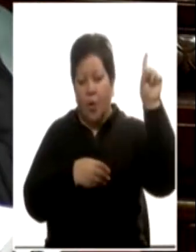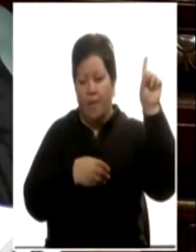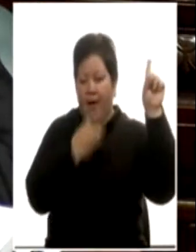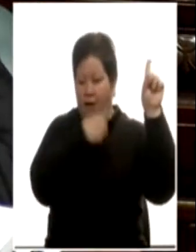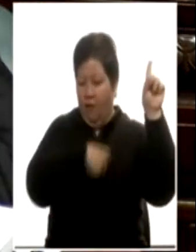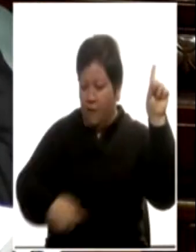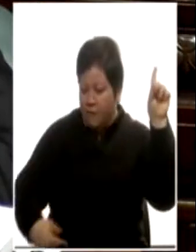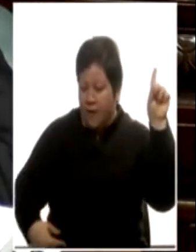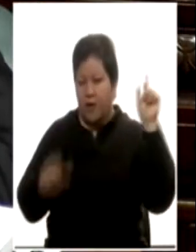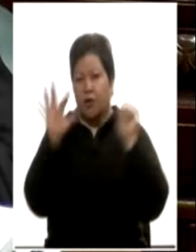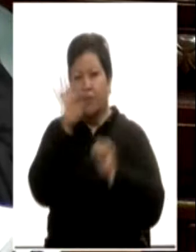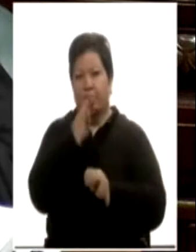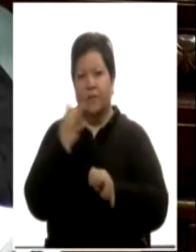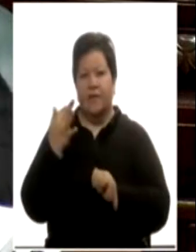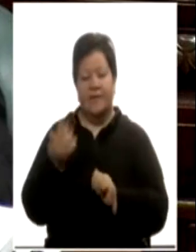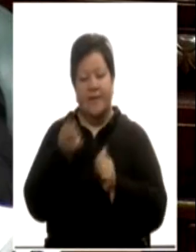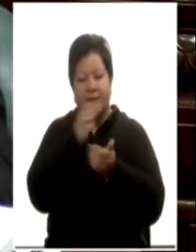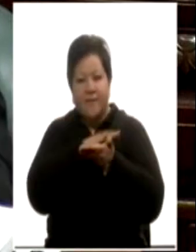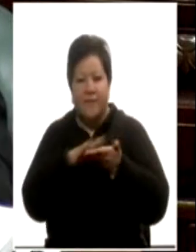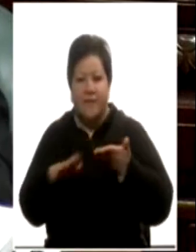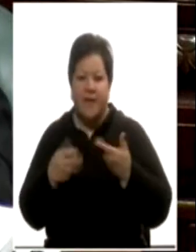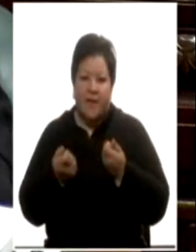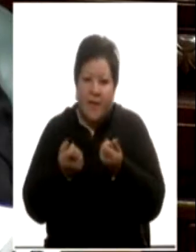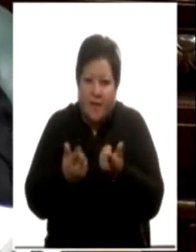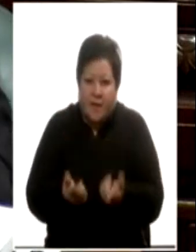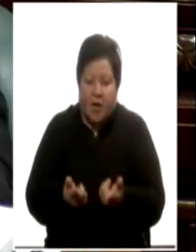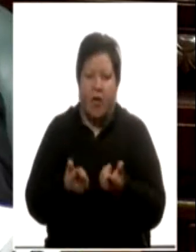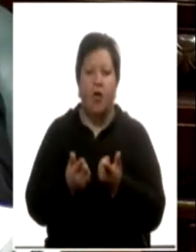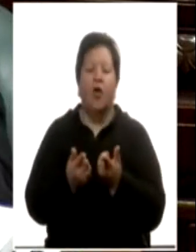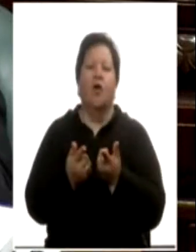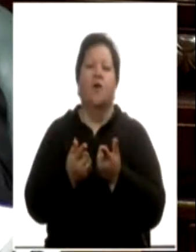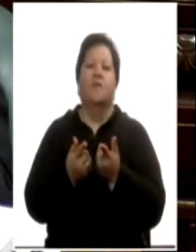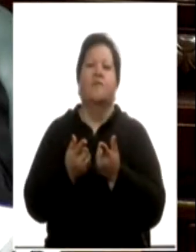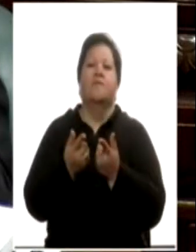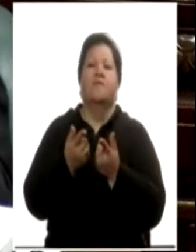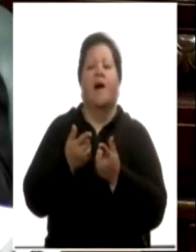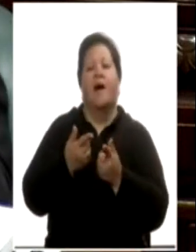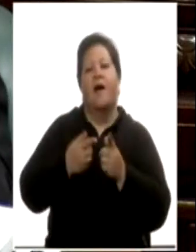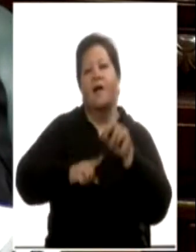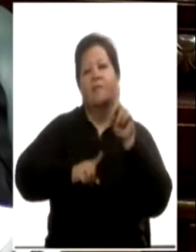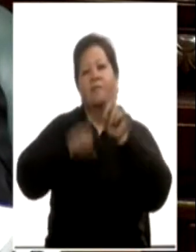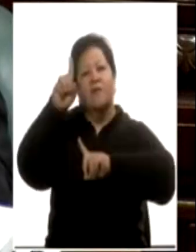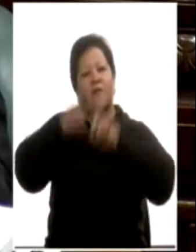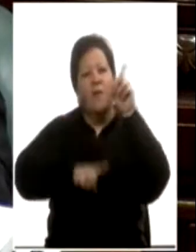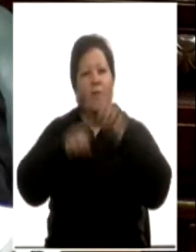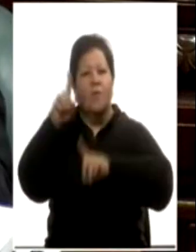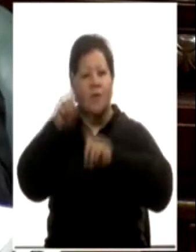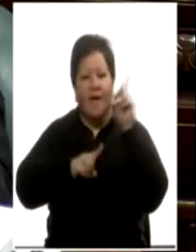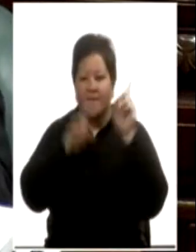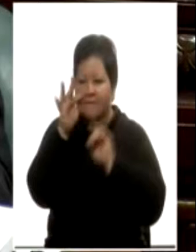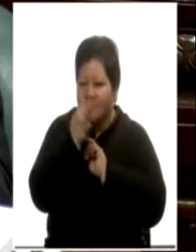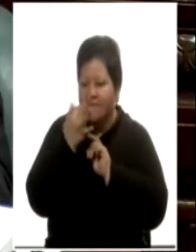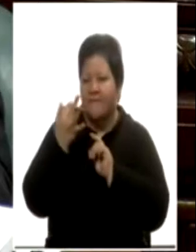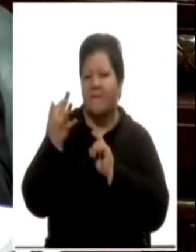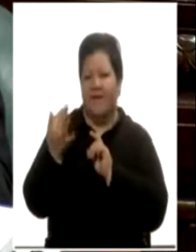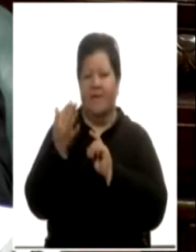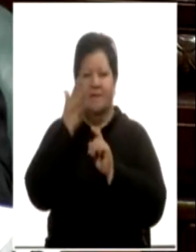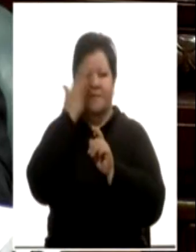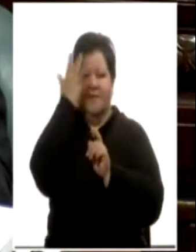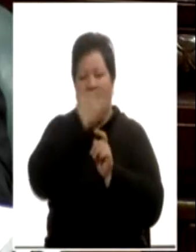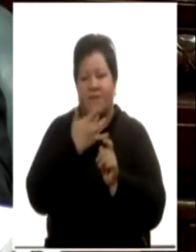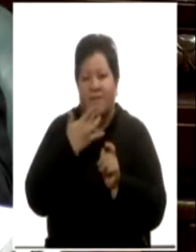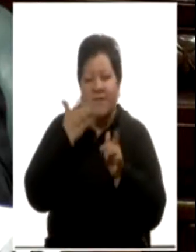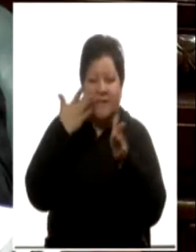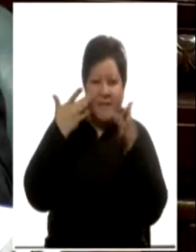le concedió una beca de estudios para asistir a la Escuela Superior de Bellas Artes de aquel país, lo cual rubrica